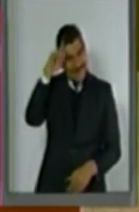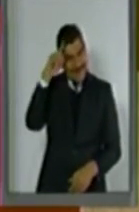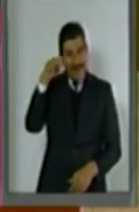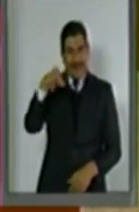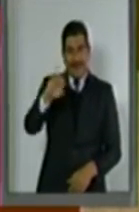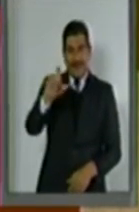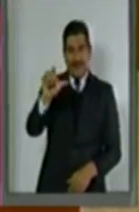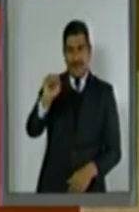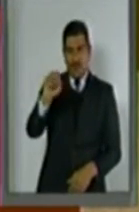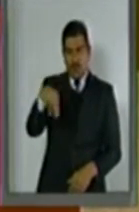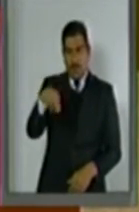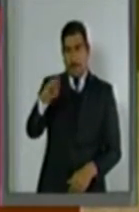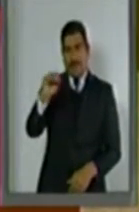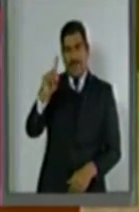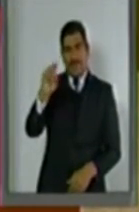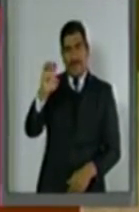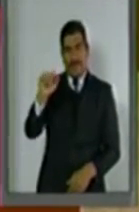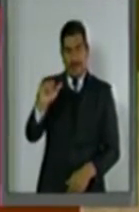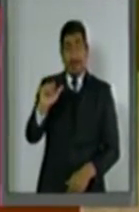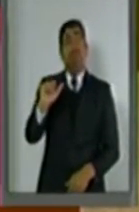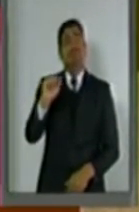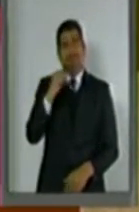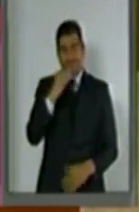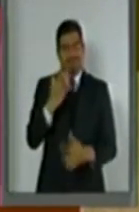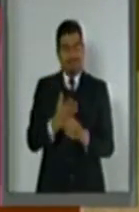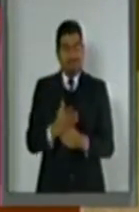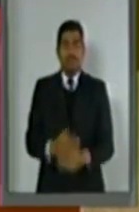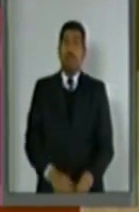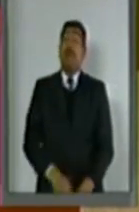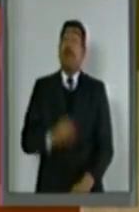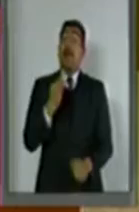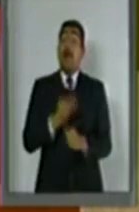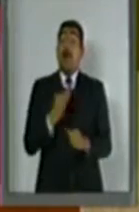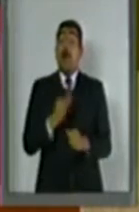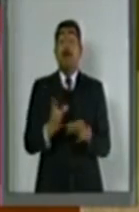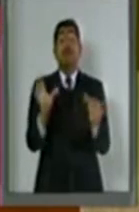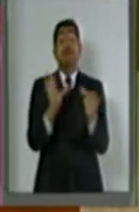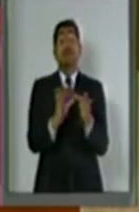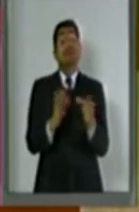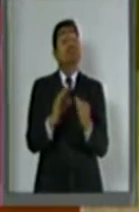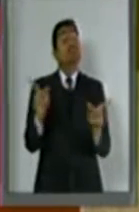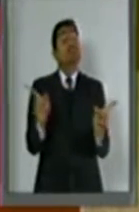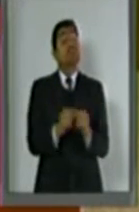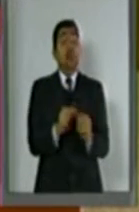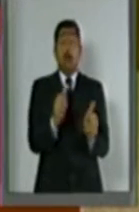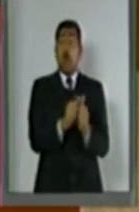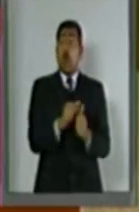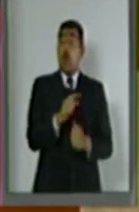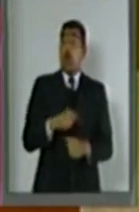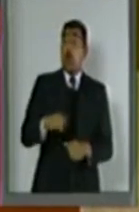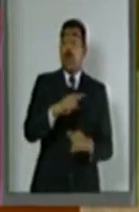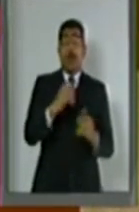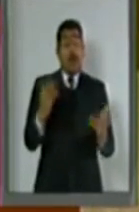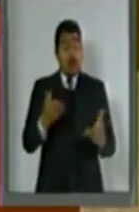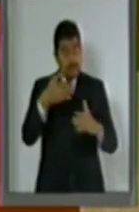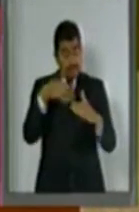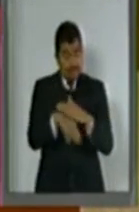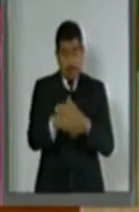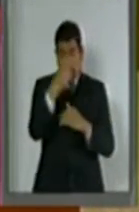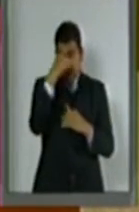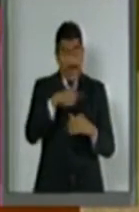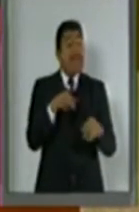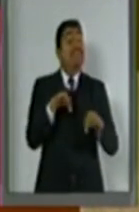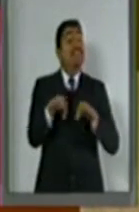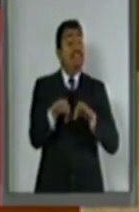con discapacidad que se encuentran en una severa desventaja en cuanto a la participación económica, el acceso al empleo y al